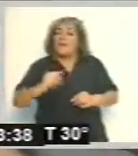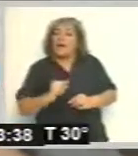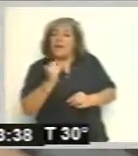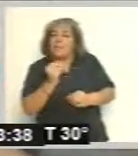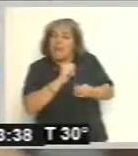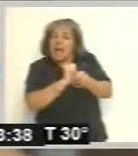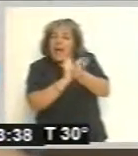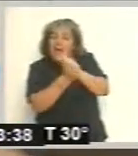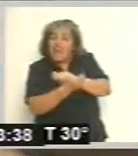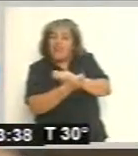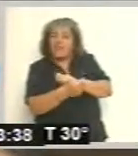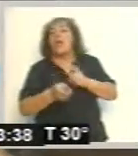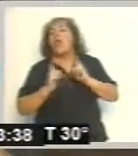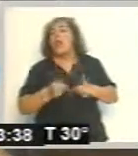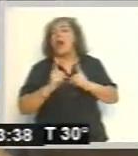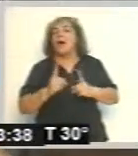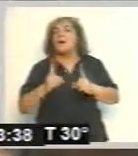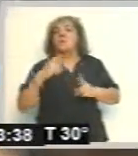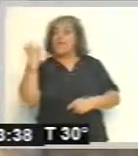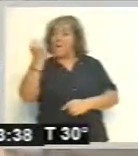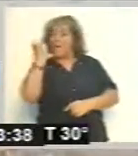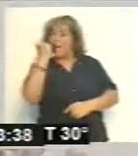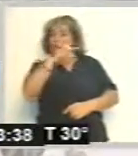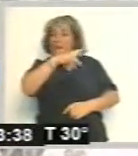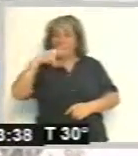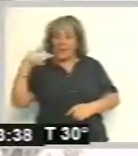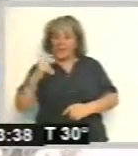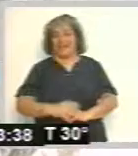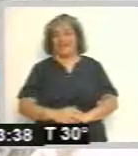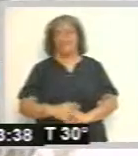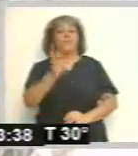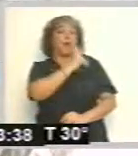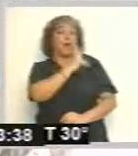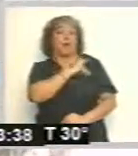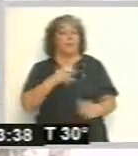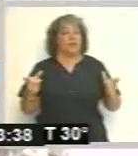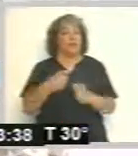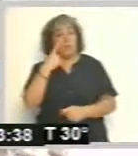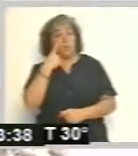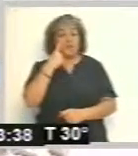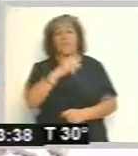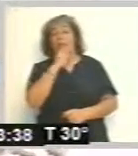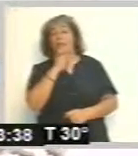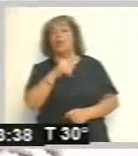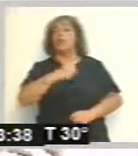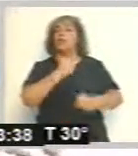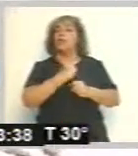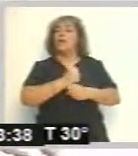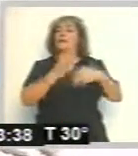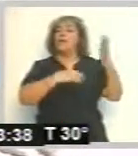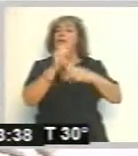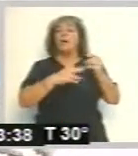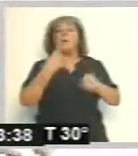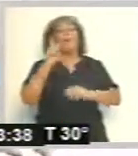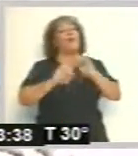nuestra ciudad la misma relevancia que adquirió el Paseo de los Poetas. El jefe de Gabinete Municipal ha expresado que las obras se están desarrollando, pero a